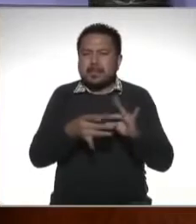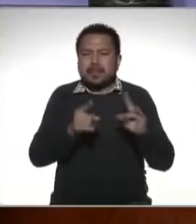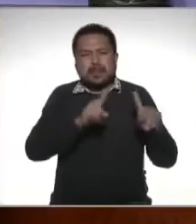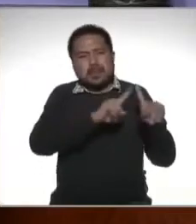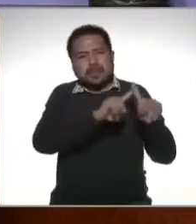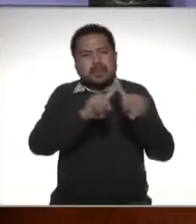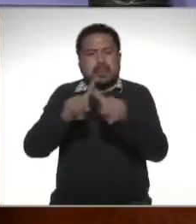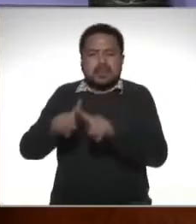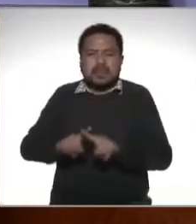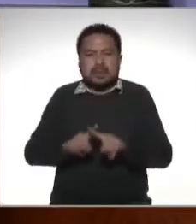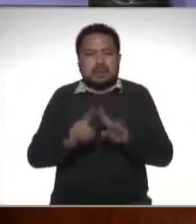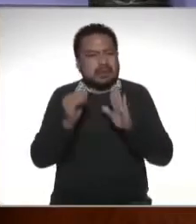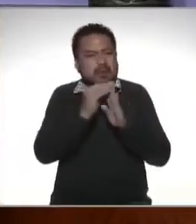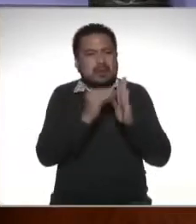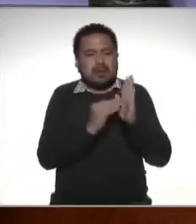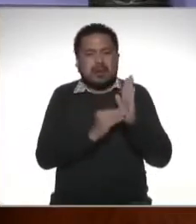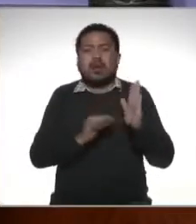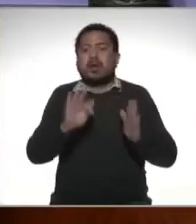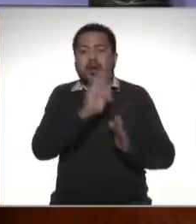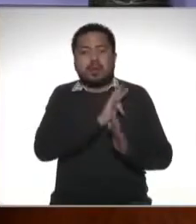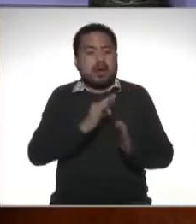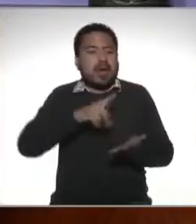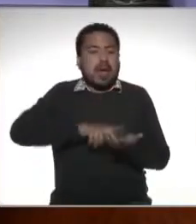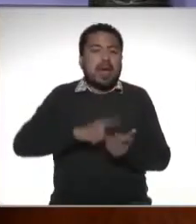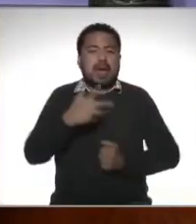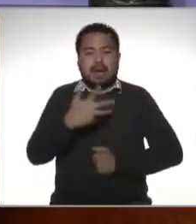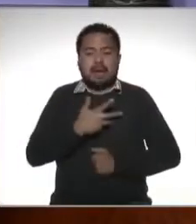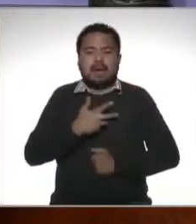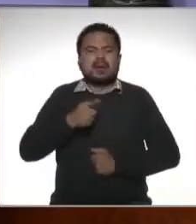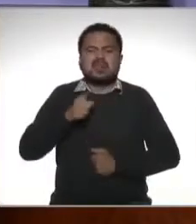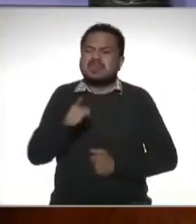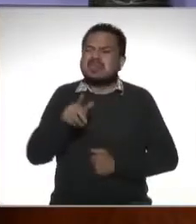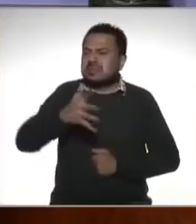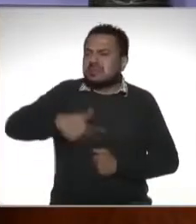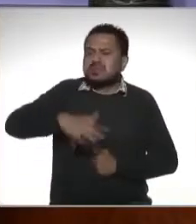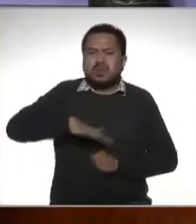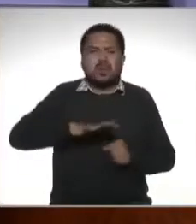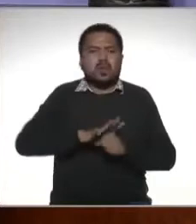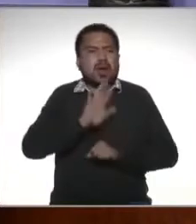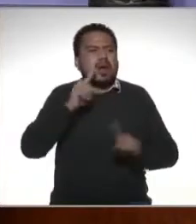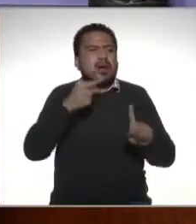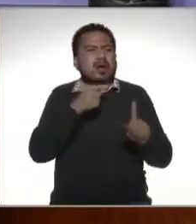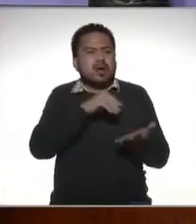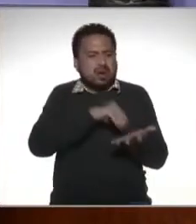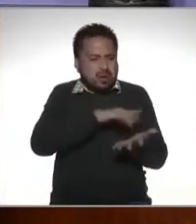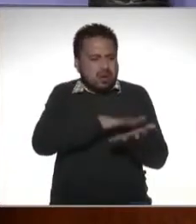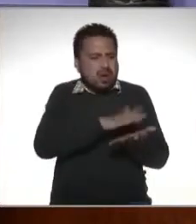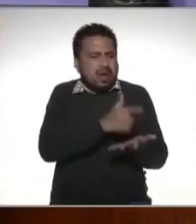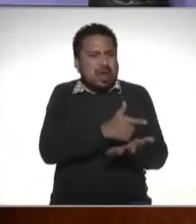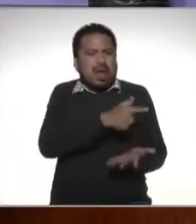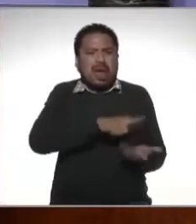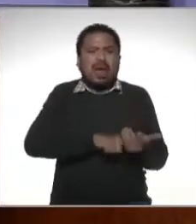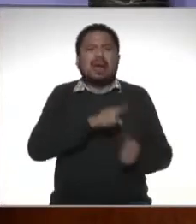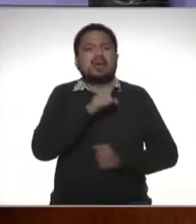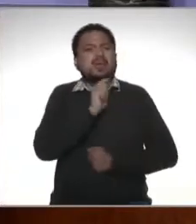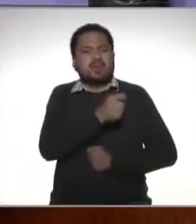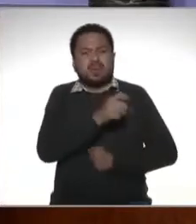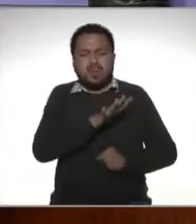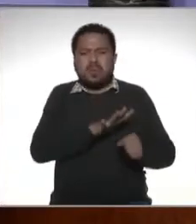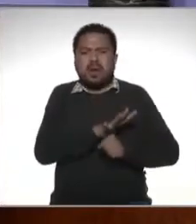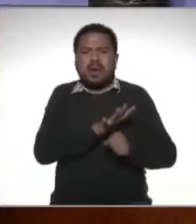diferentes regímenes que pueden haber lo que buscan es cuál es el objeto del gravamen qué es lo que te está